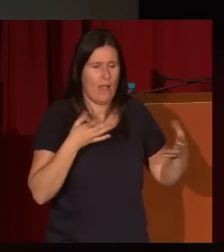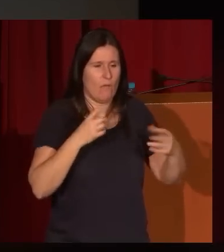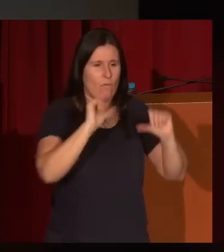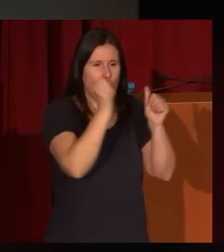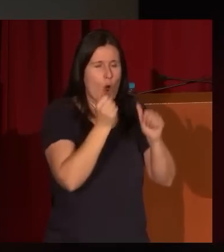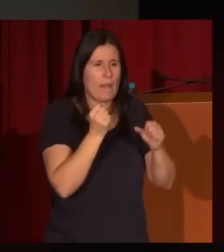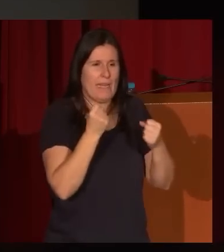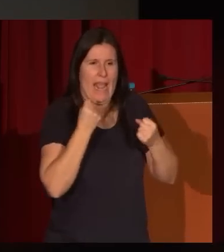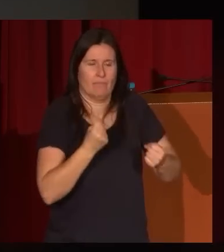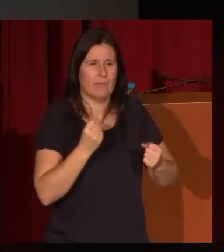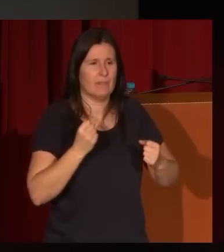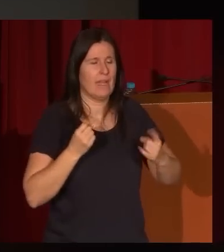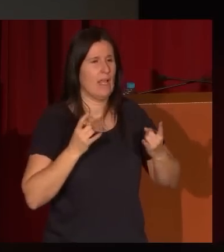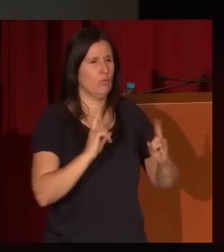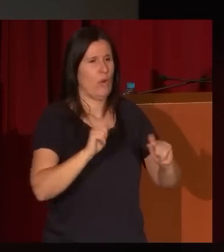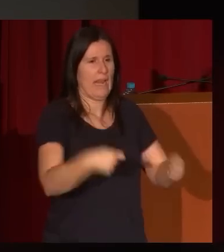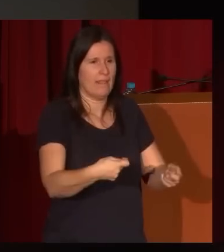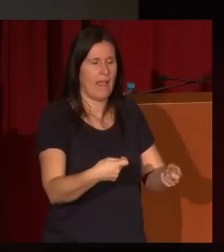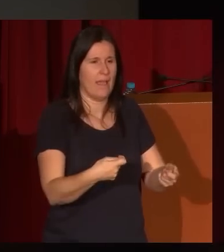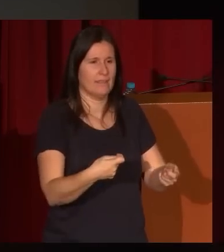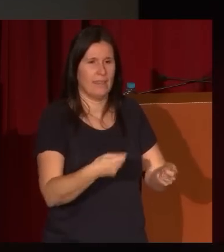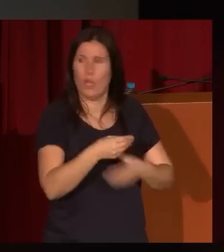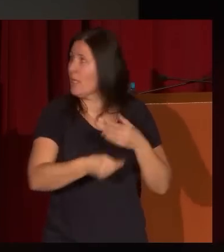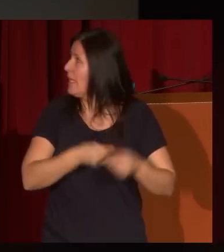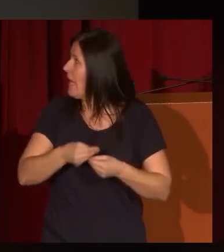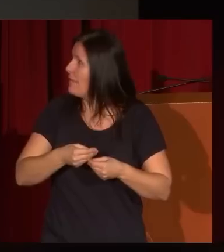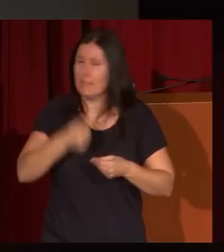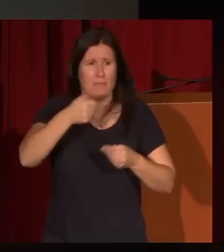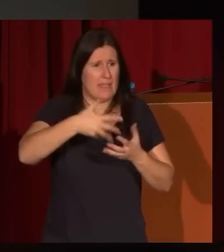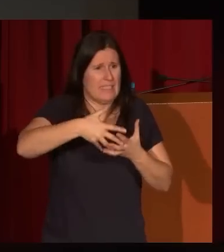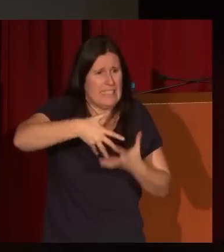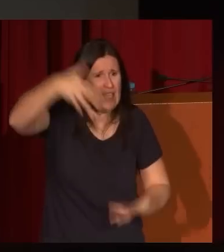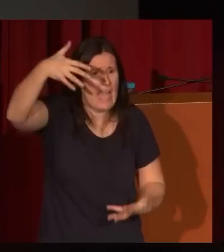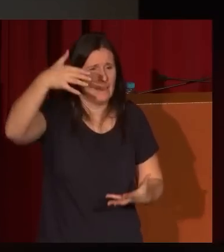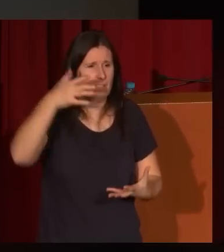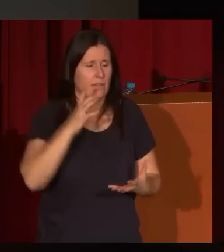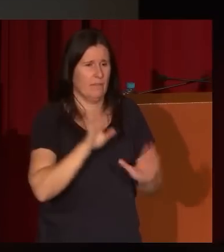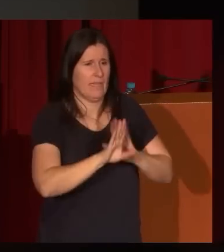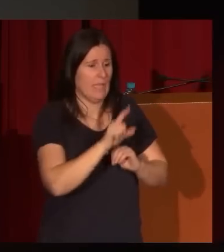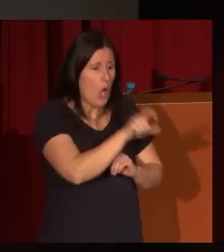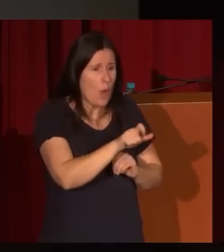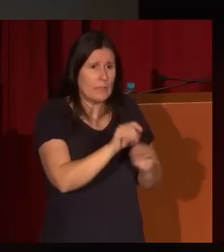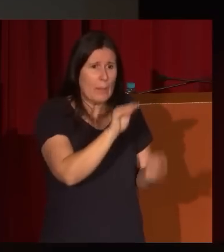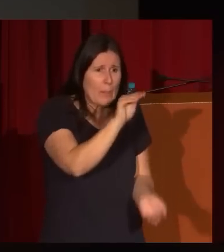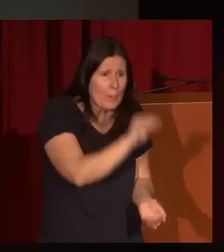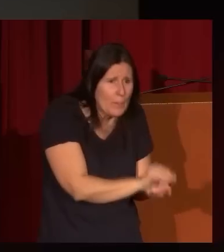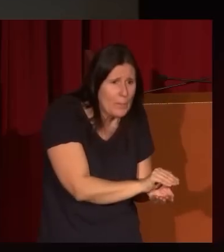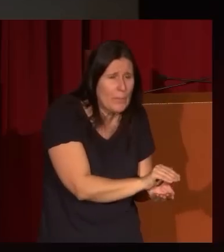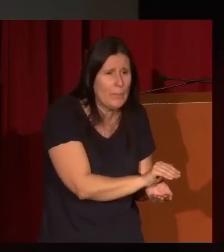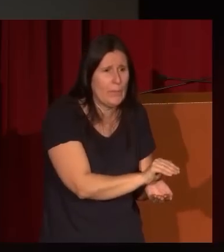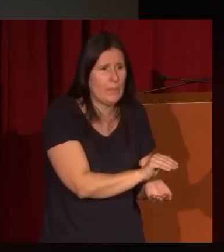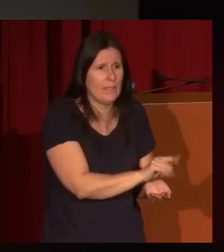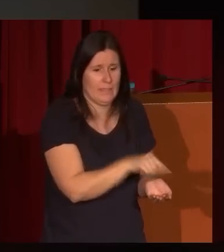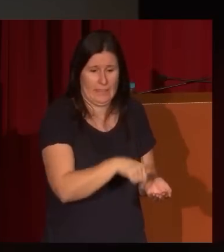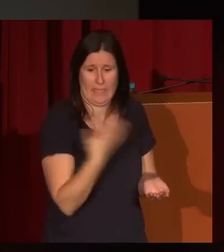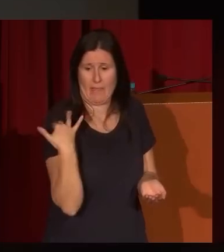fuerzas de la naturaleza hace agigantarse a las montañas y al paisaje natural frente a los hombres absolutamente empequeñecidos de este